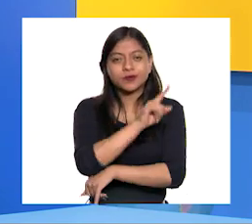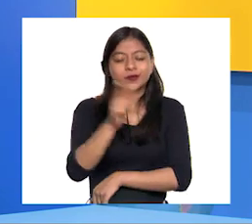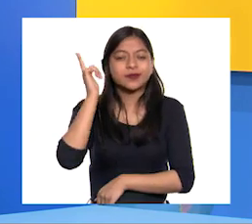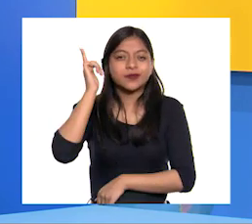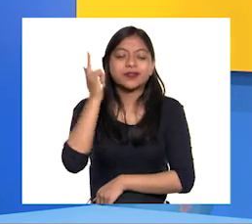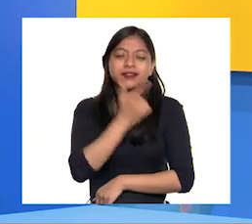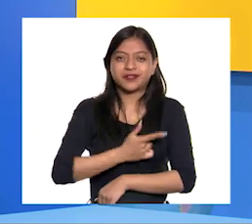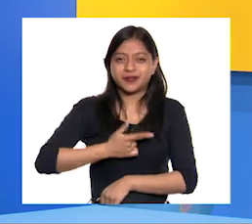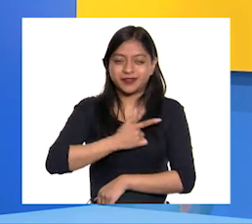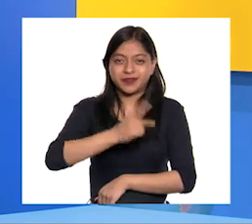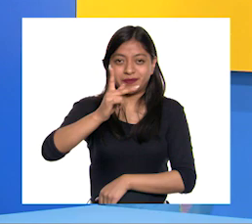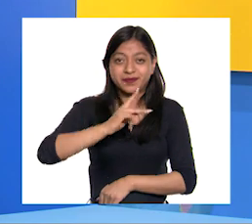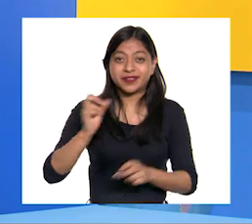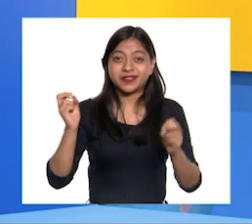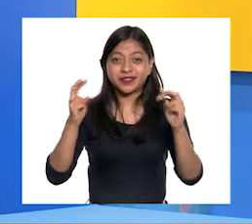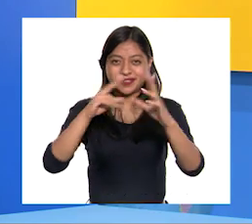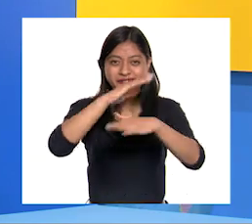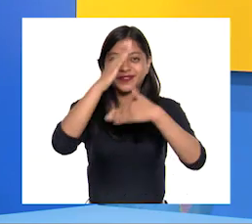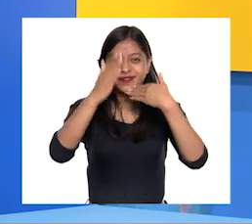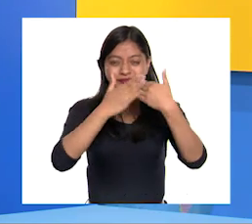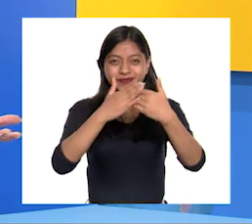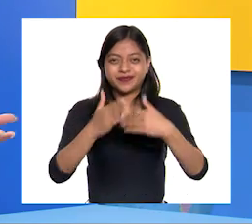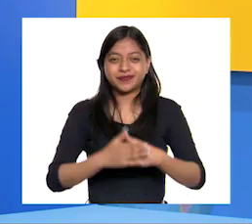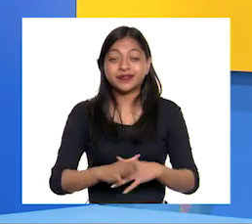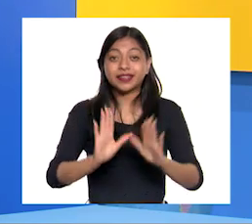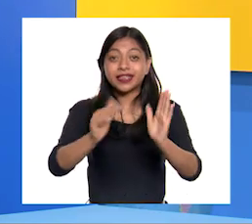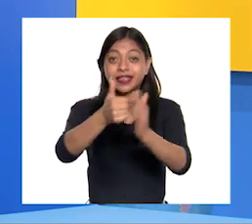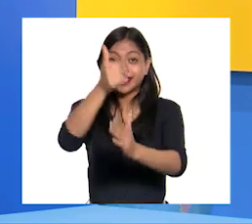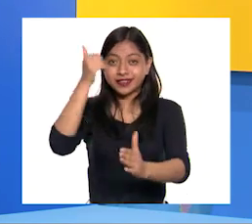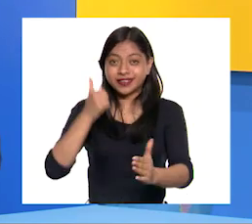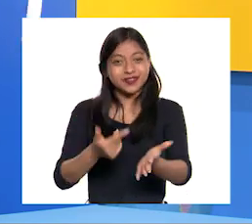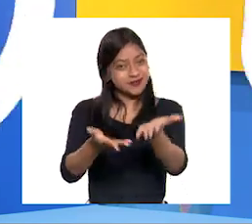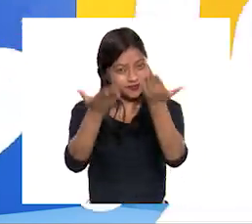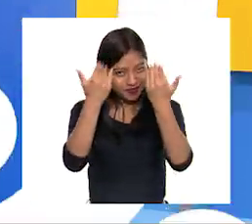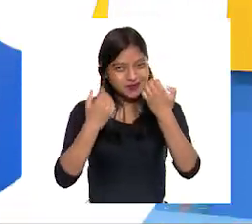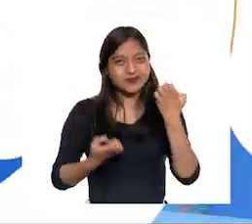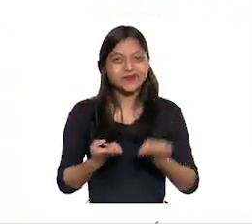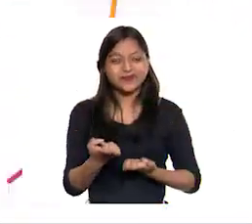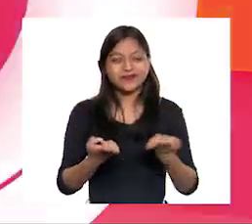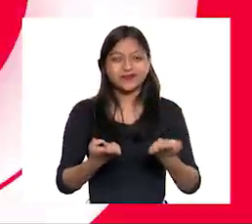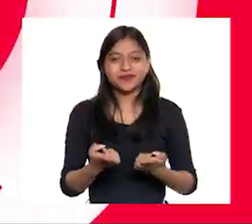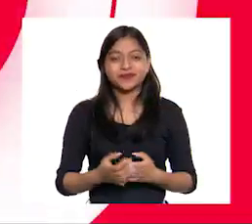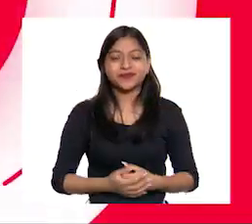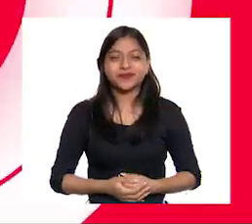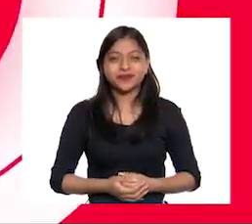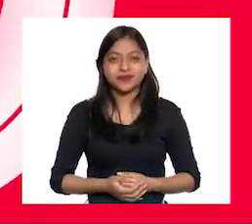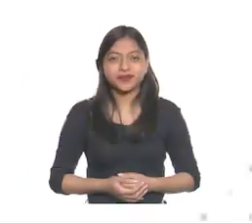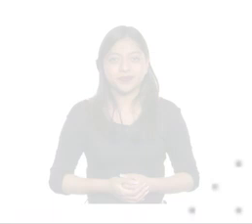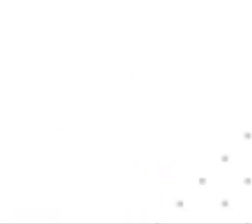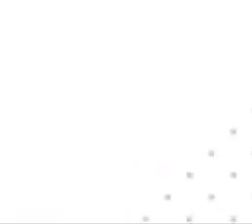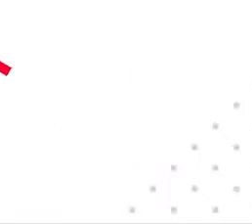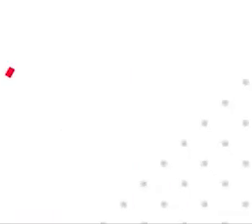como nosotros Nos vemos hasta la próxima Pero antes, a movernos un poco ¡Gracias!